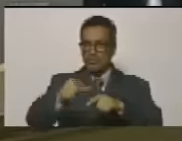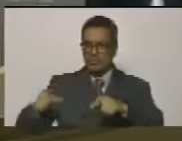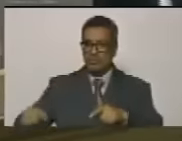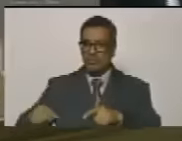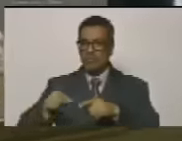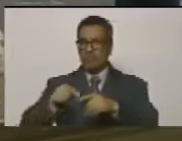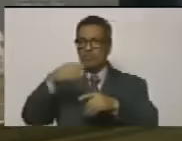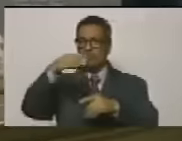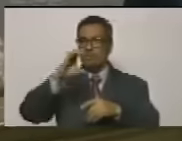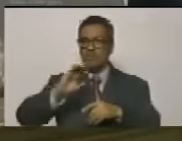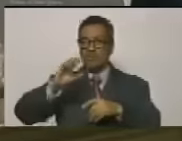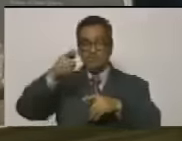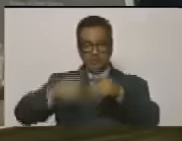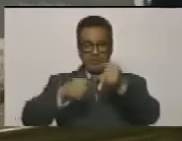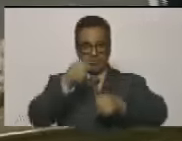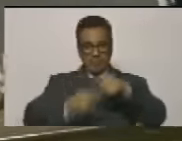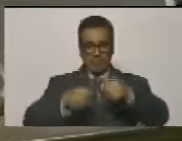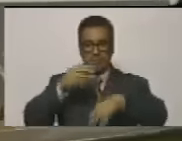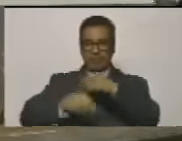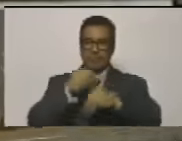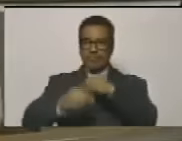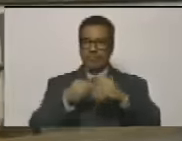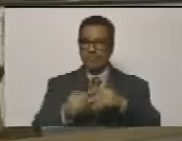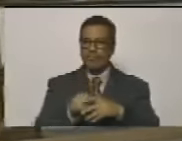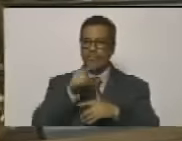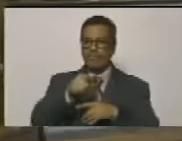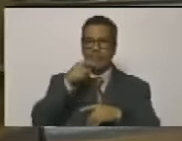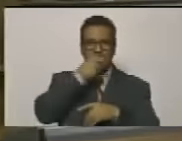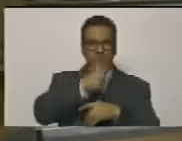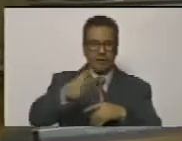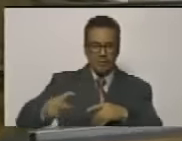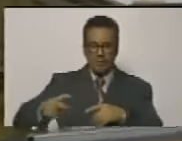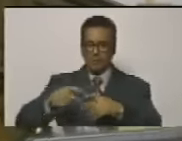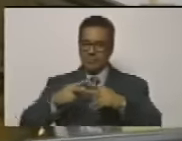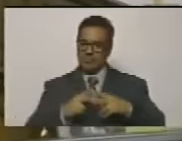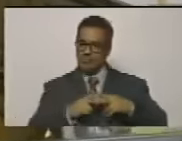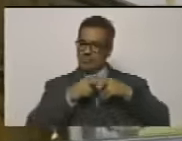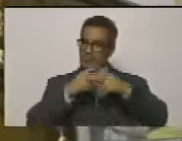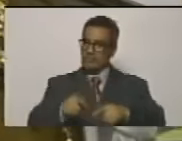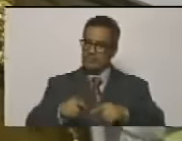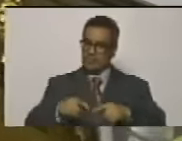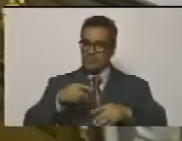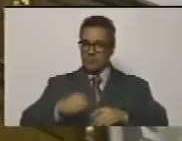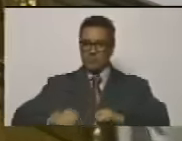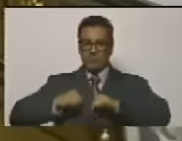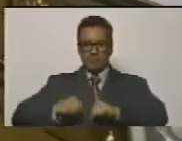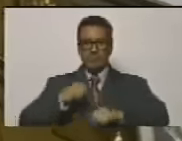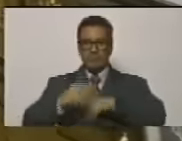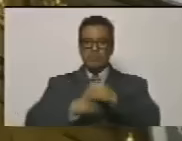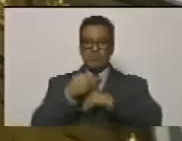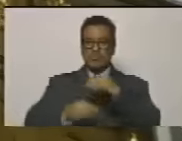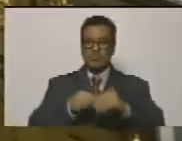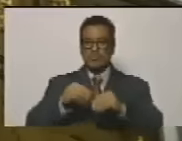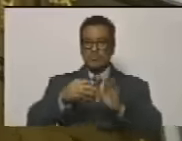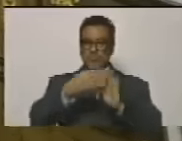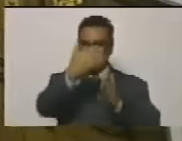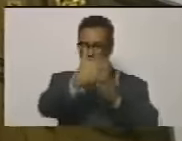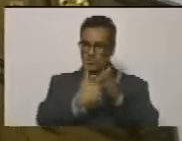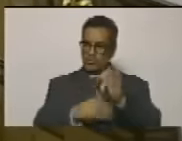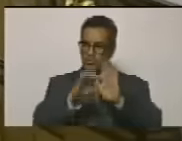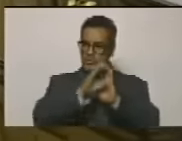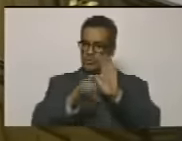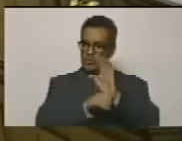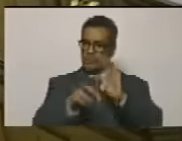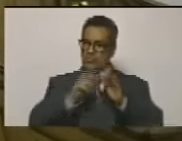club, ese pueblo que va ejerciendo su voluntad y su soberanía, como lo establece la carta magna